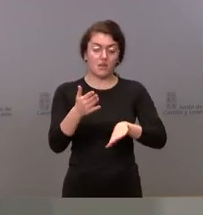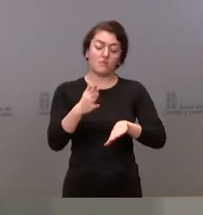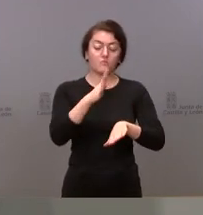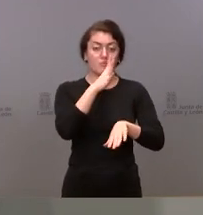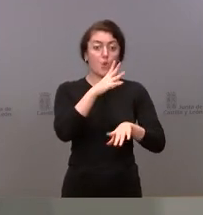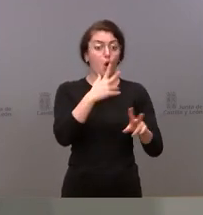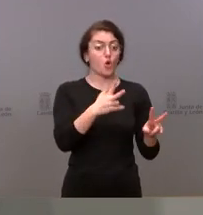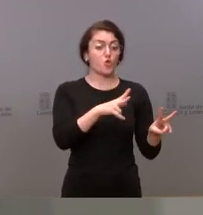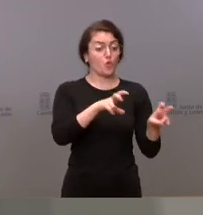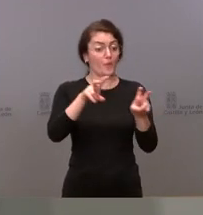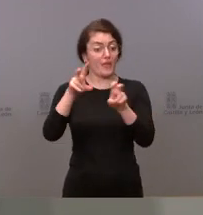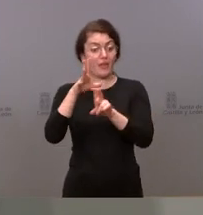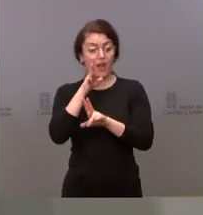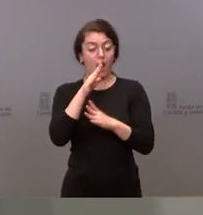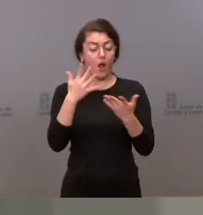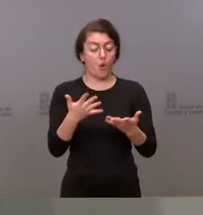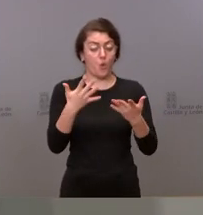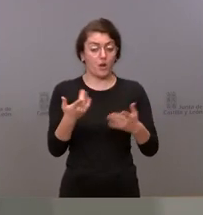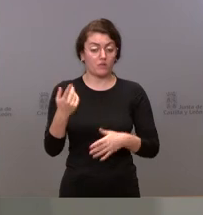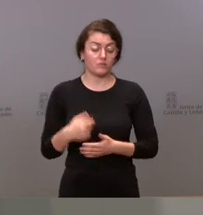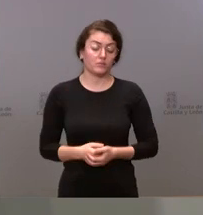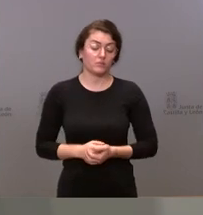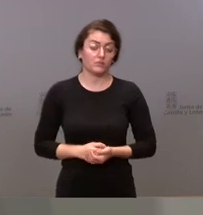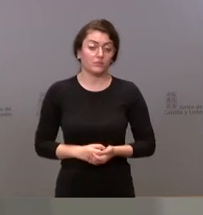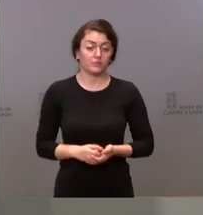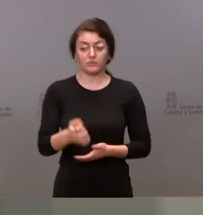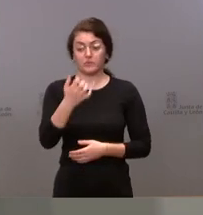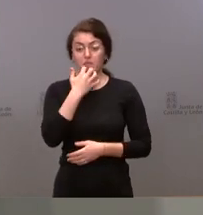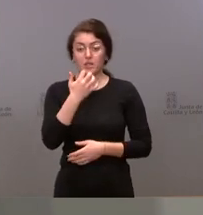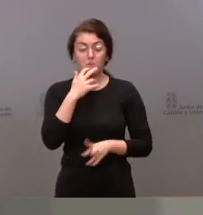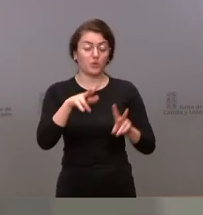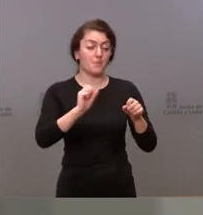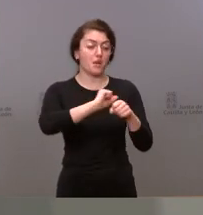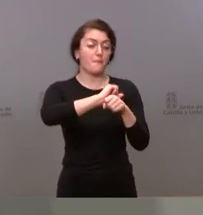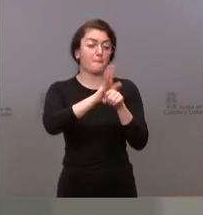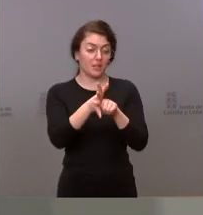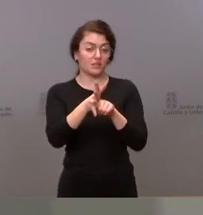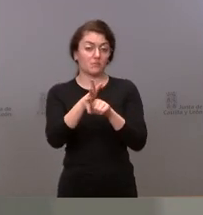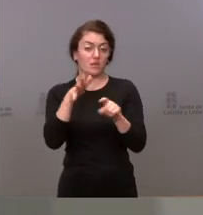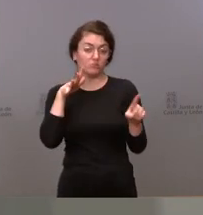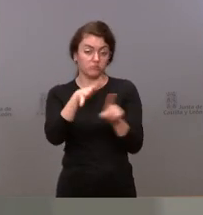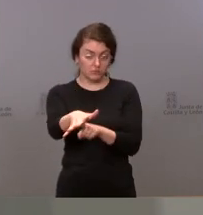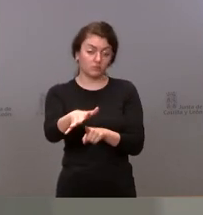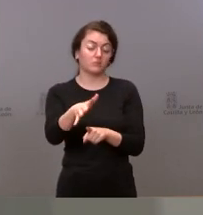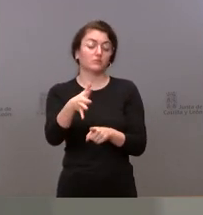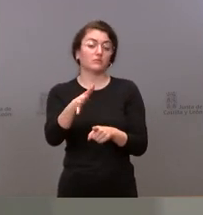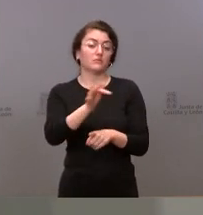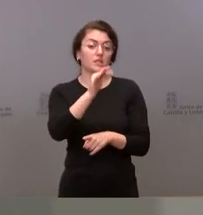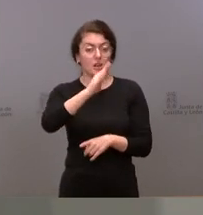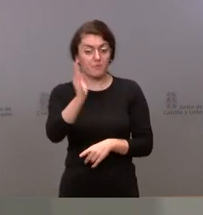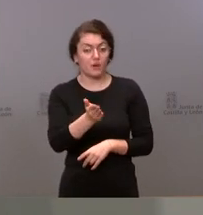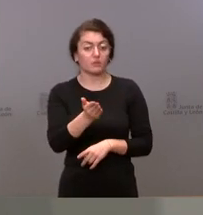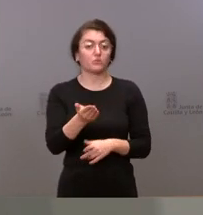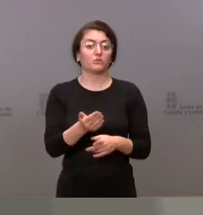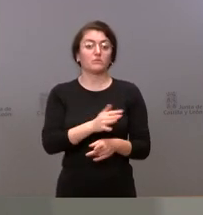últimos meses básicamente por un lado los efectos y los impactos de la pandemia los efectos y los impactos derivados del nuevo